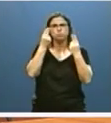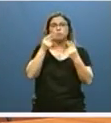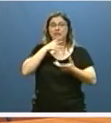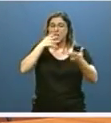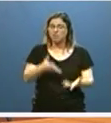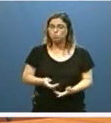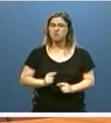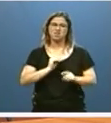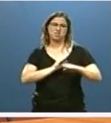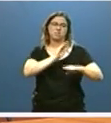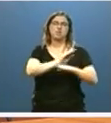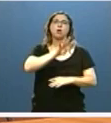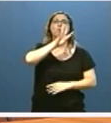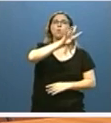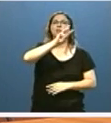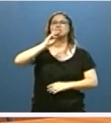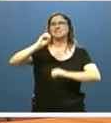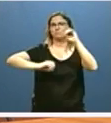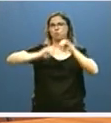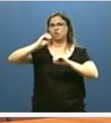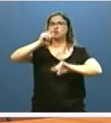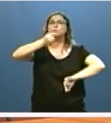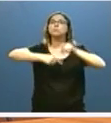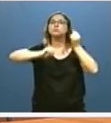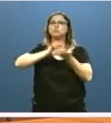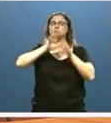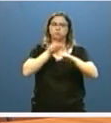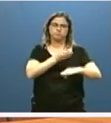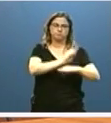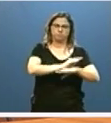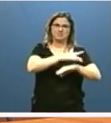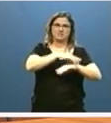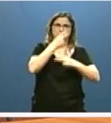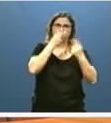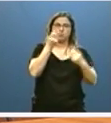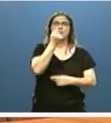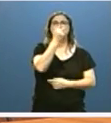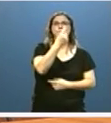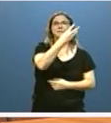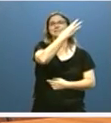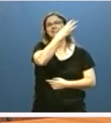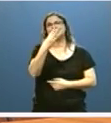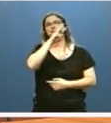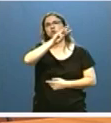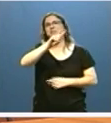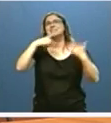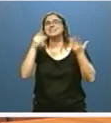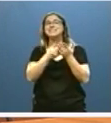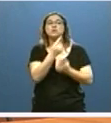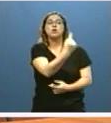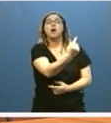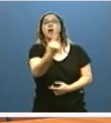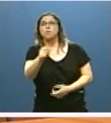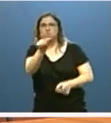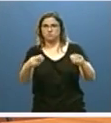hoy el 43% de los presupuestos de Castilla y León, 1.336 euros por habitante, lo que supone